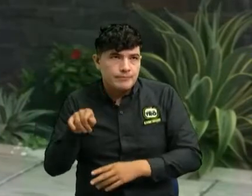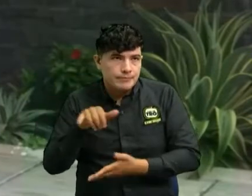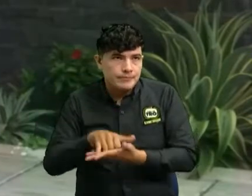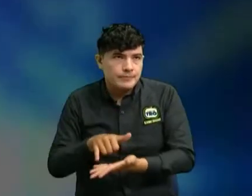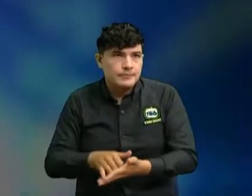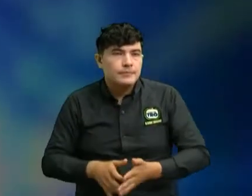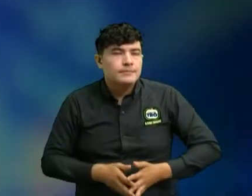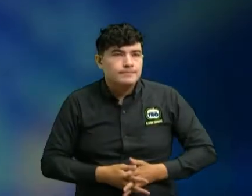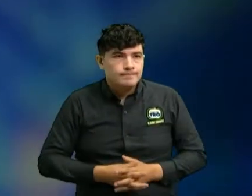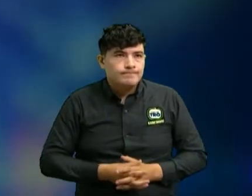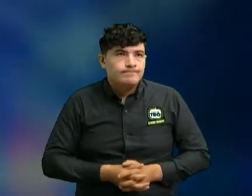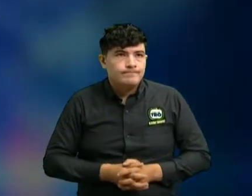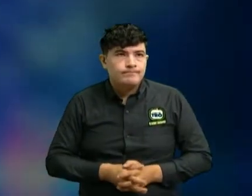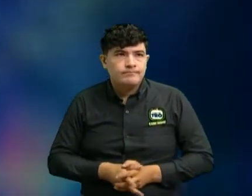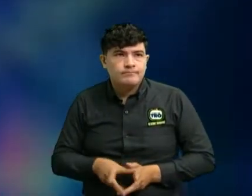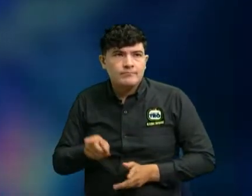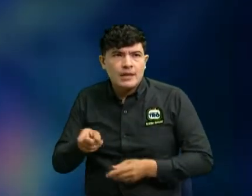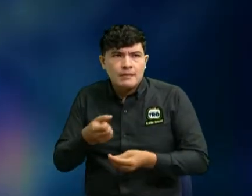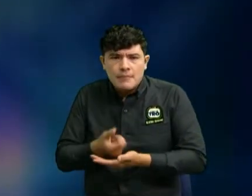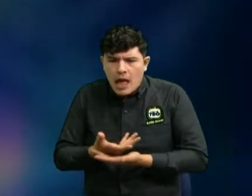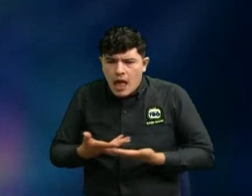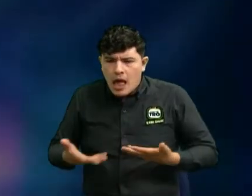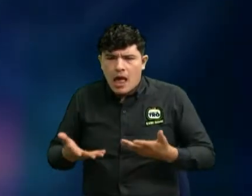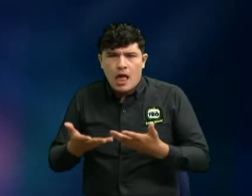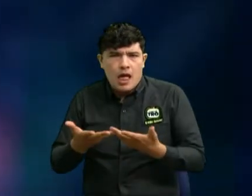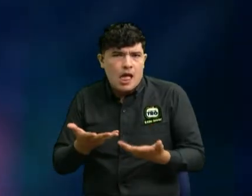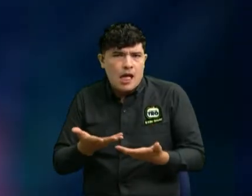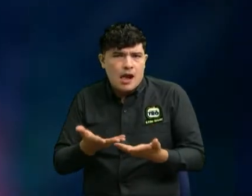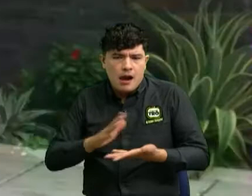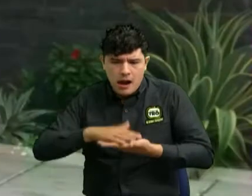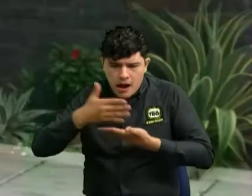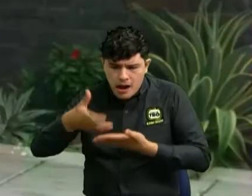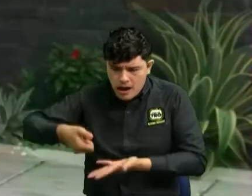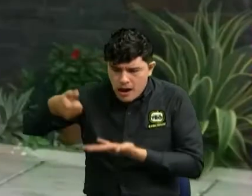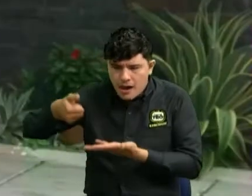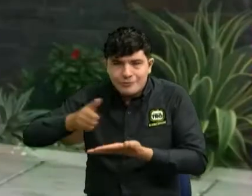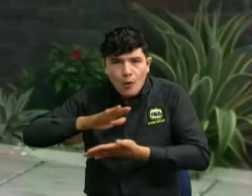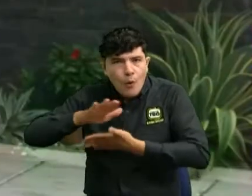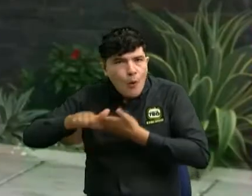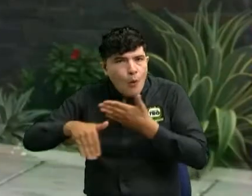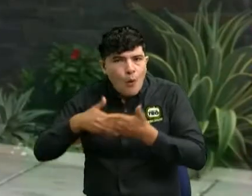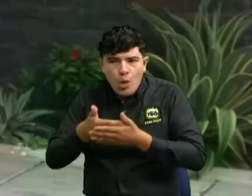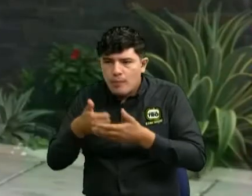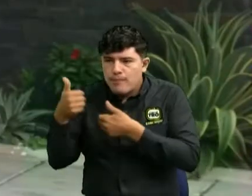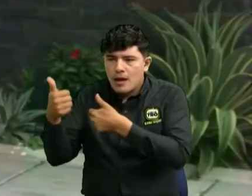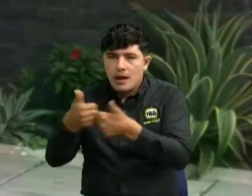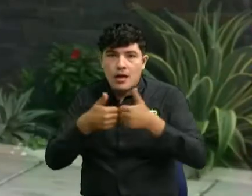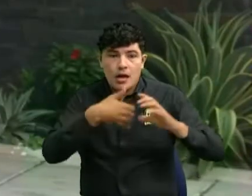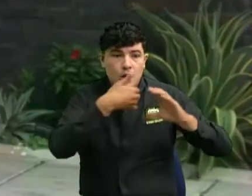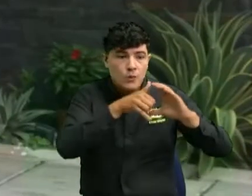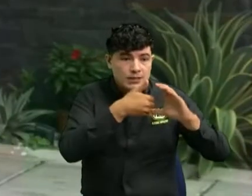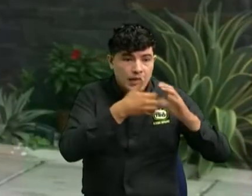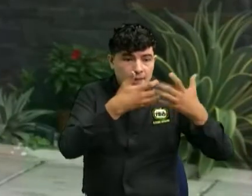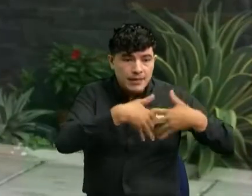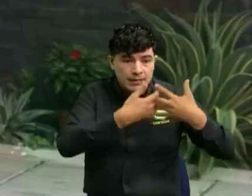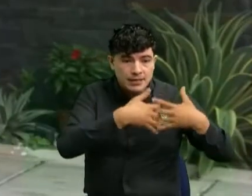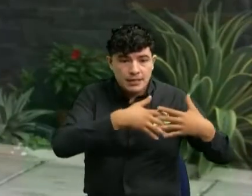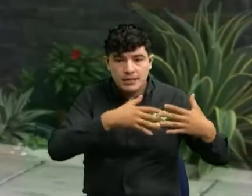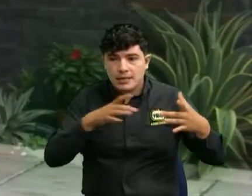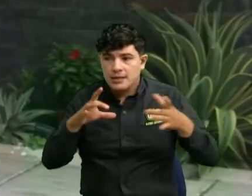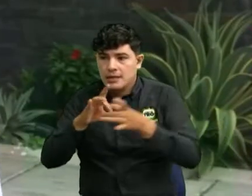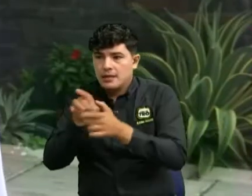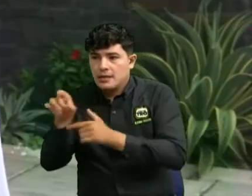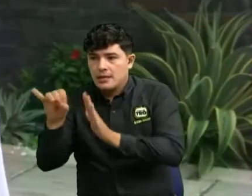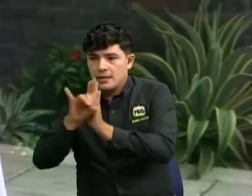tiene bolsas tarjetas todo contramarcado además todo enlazado el whatsapp empresarial con el instagram